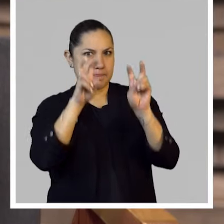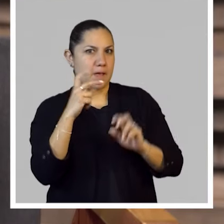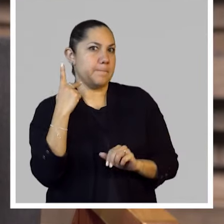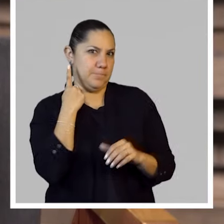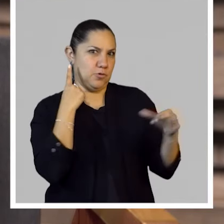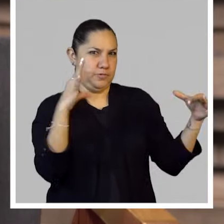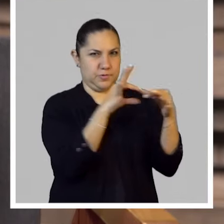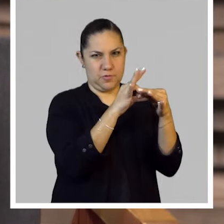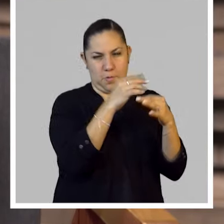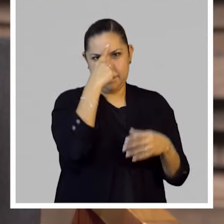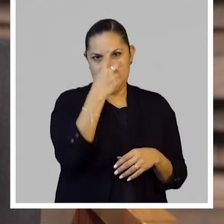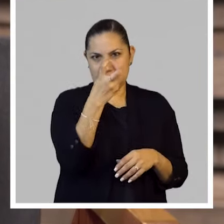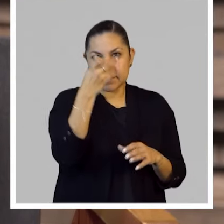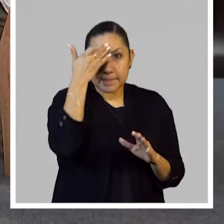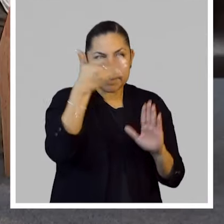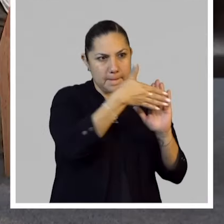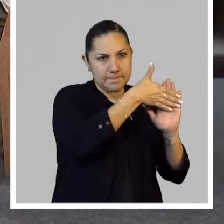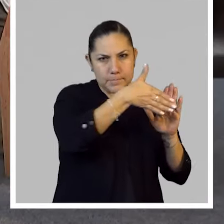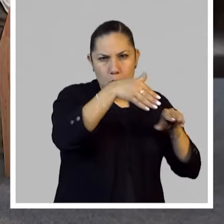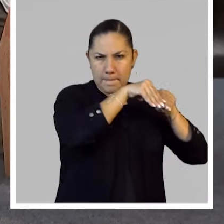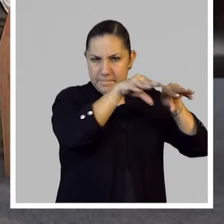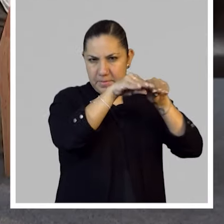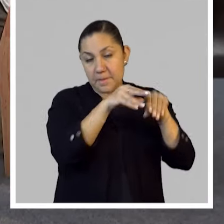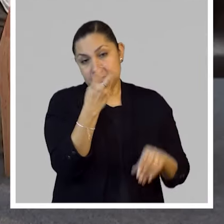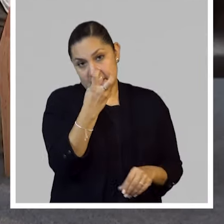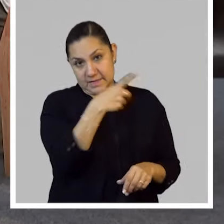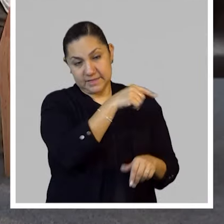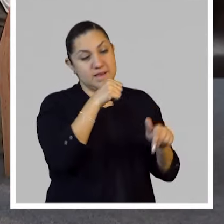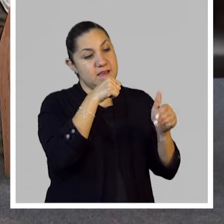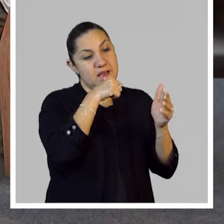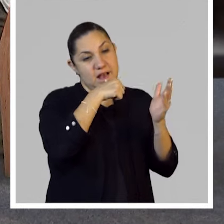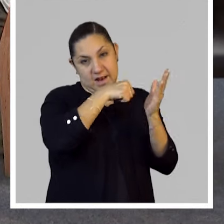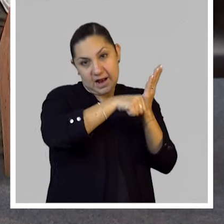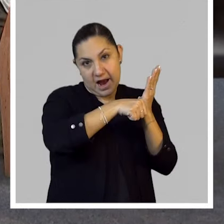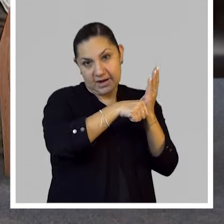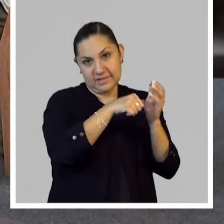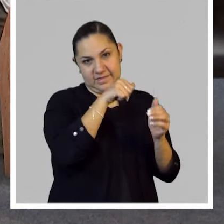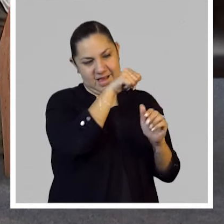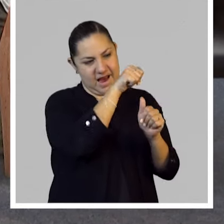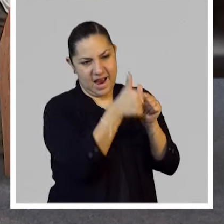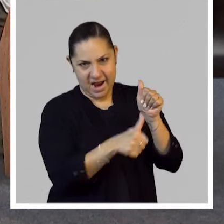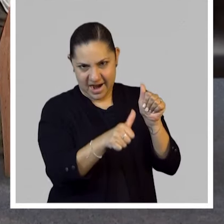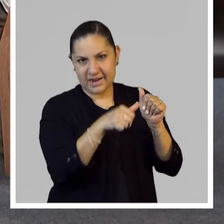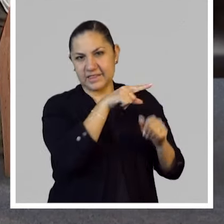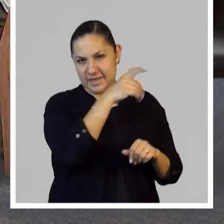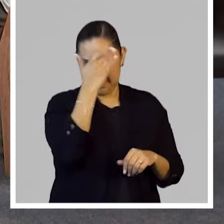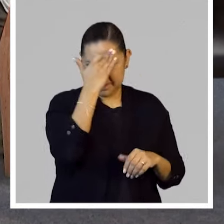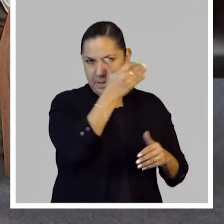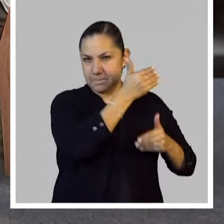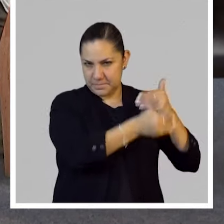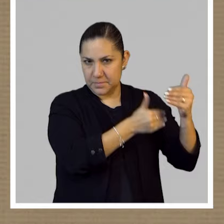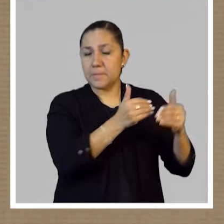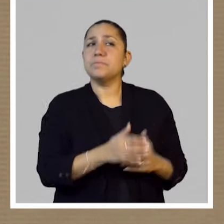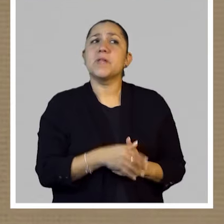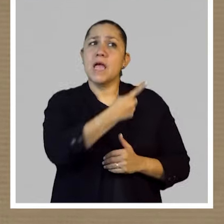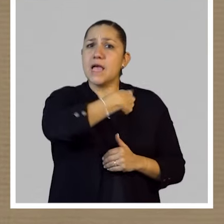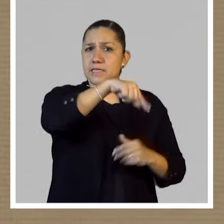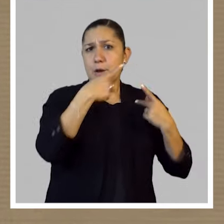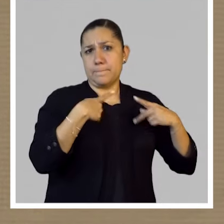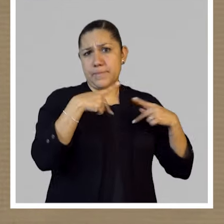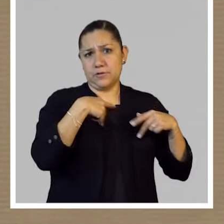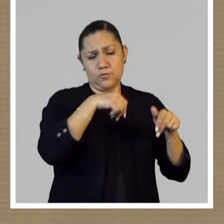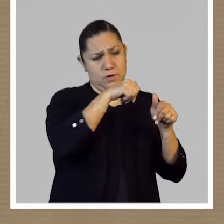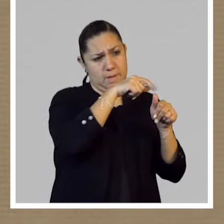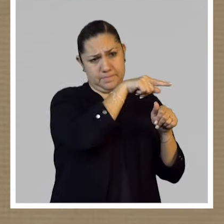echar a andar. Entonces básicamente el arte correo es eso. Los artistas empiezan a mandar